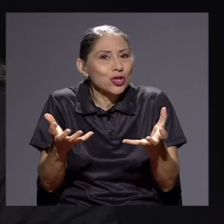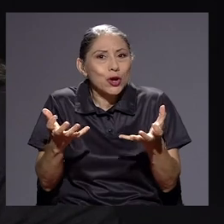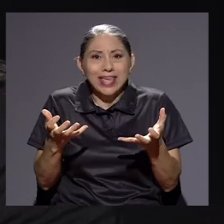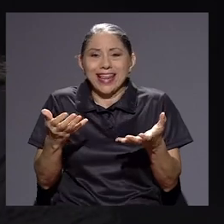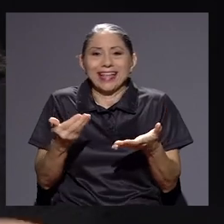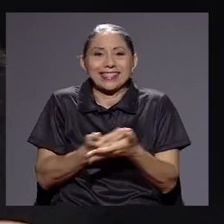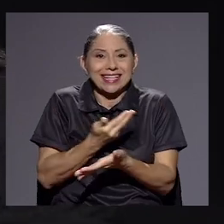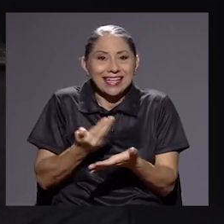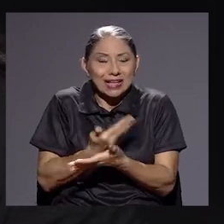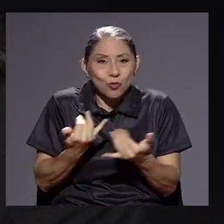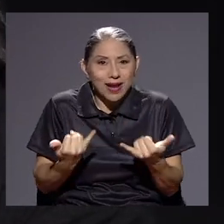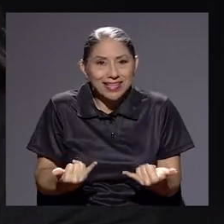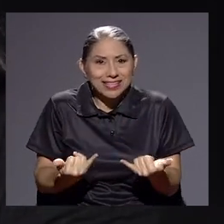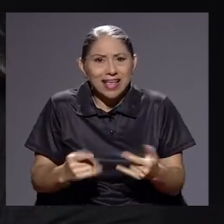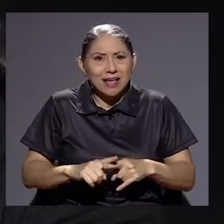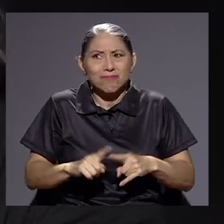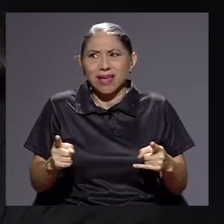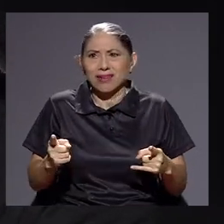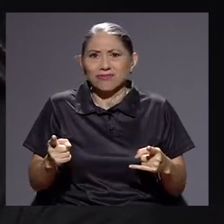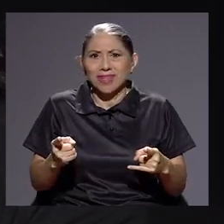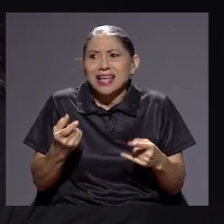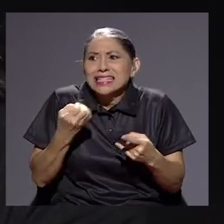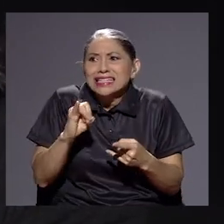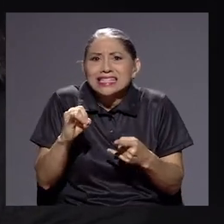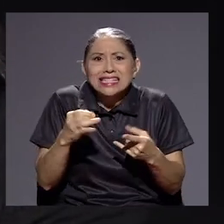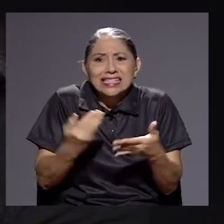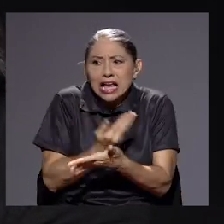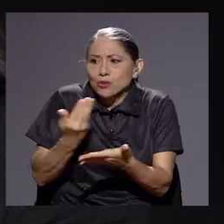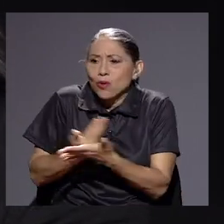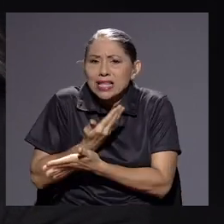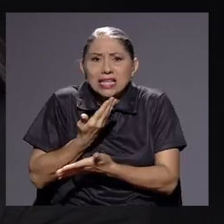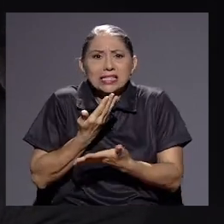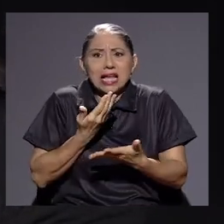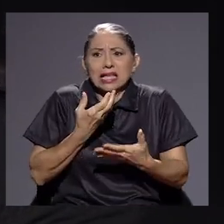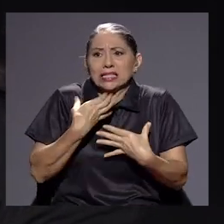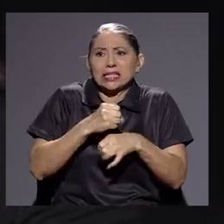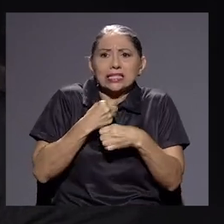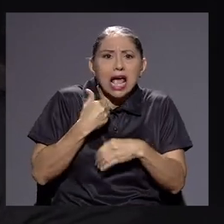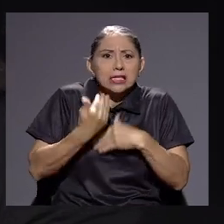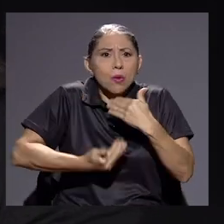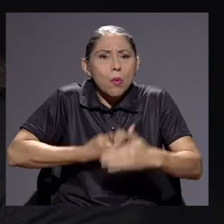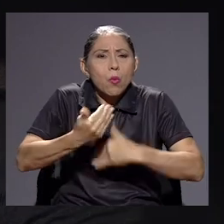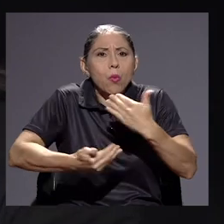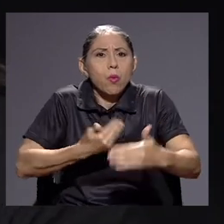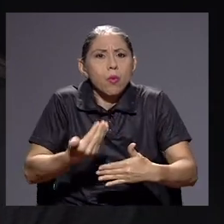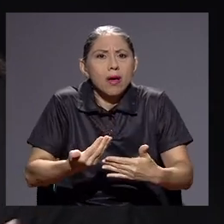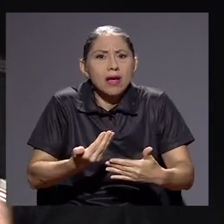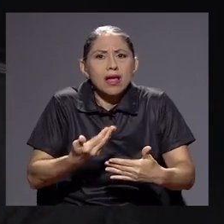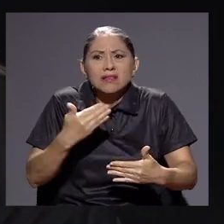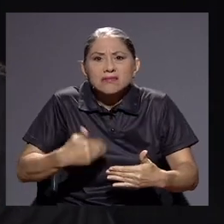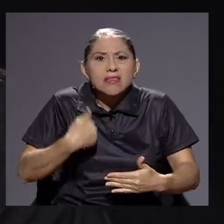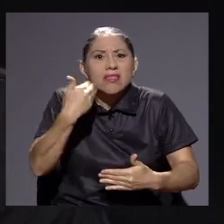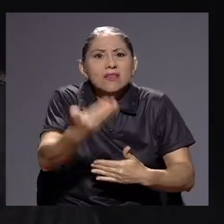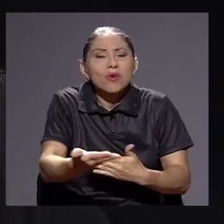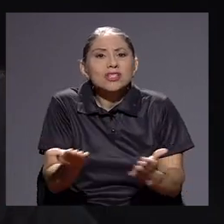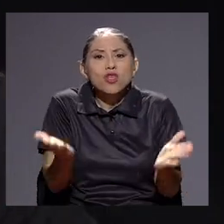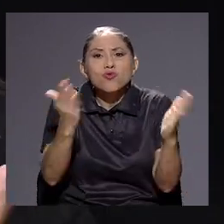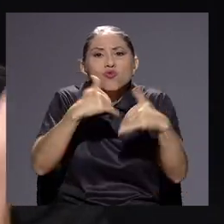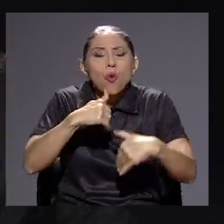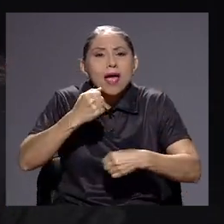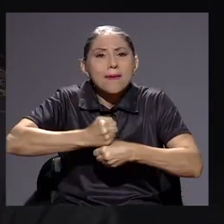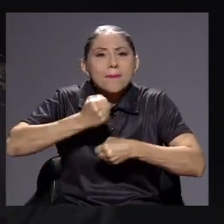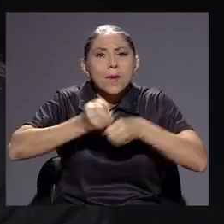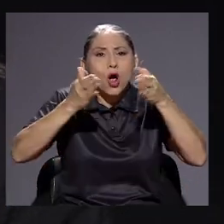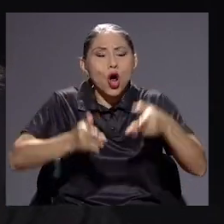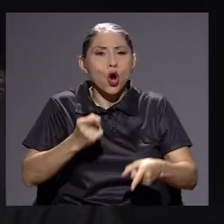actualice. Pero hay algo más. ¿Qué ganamos con actualizarle e invertir todo eso si después no tenemos el personal correcto,